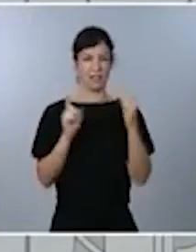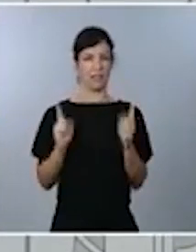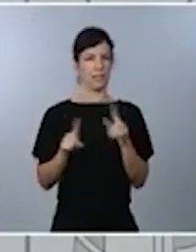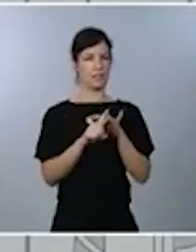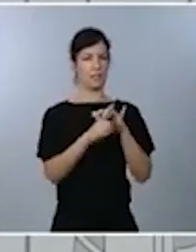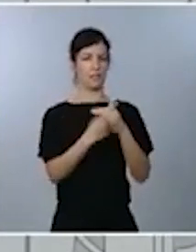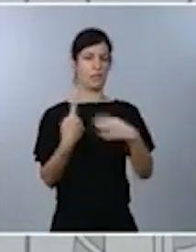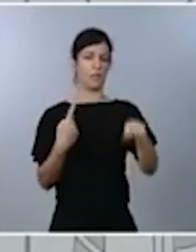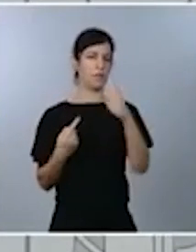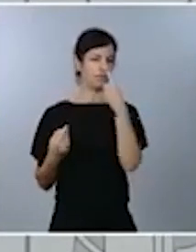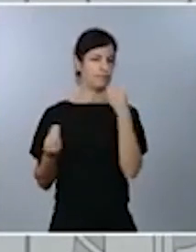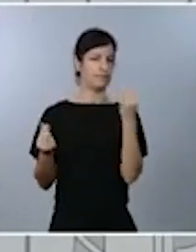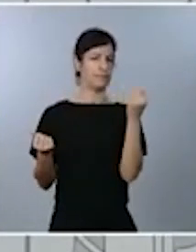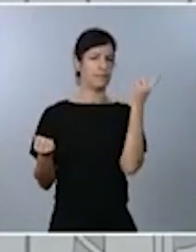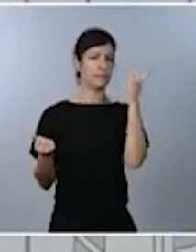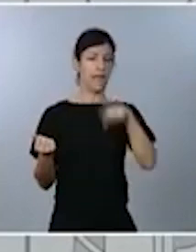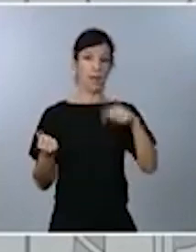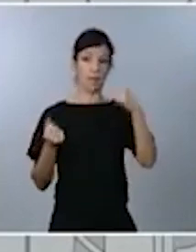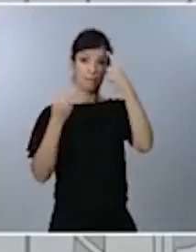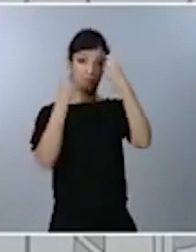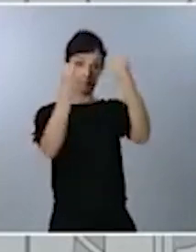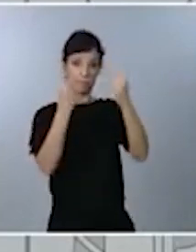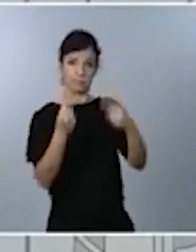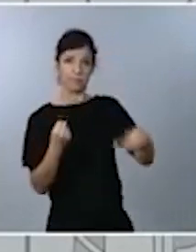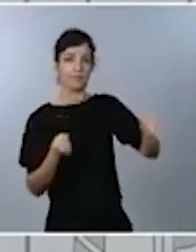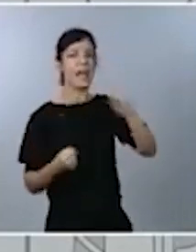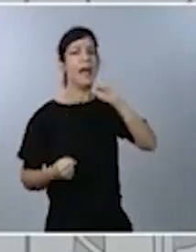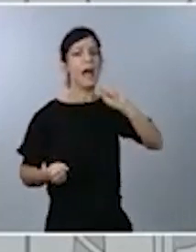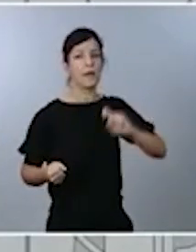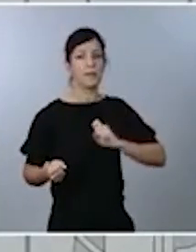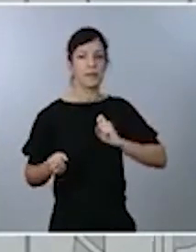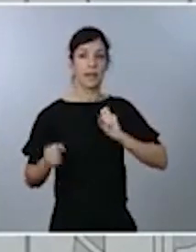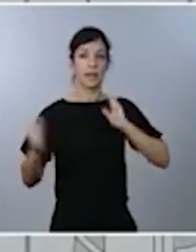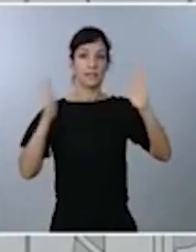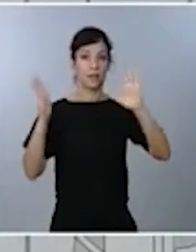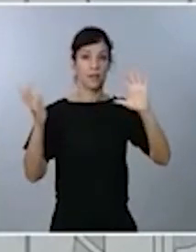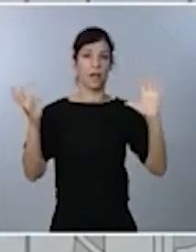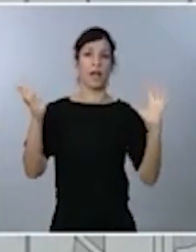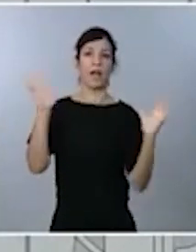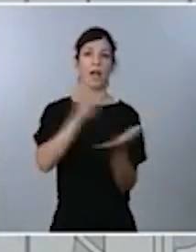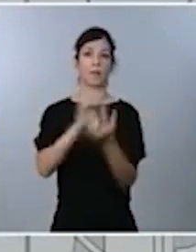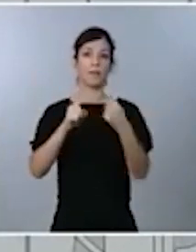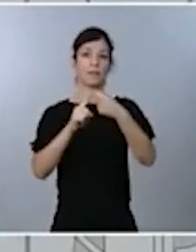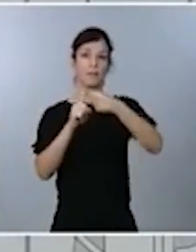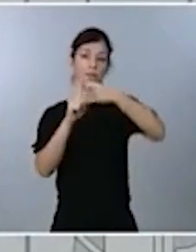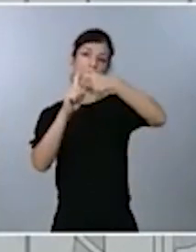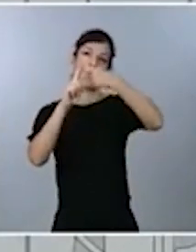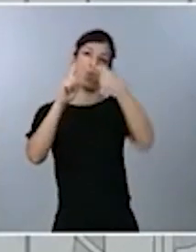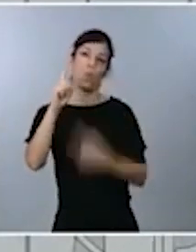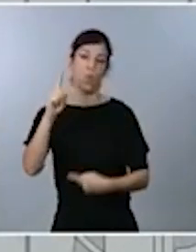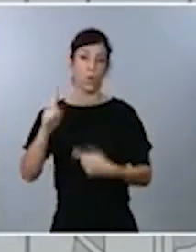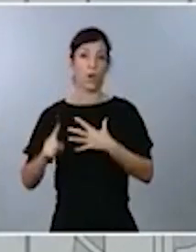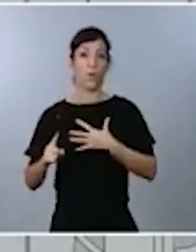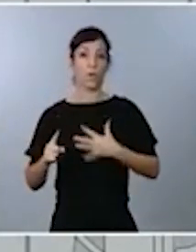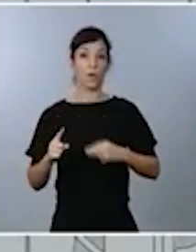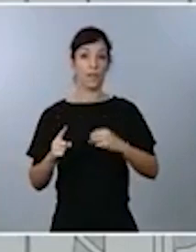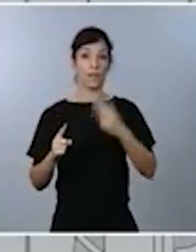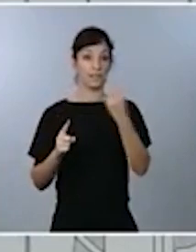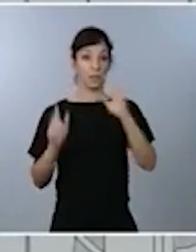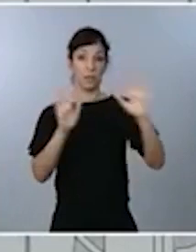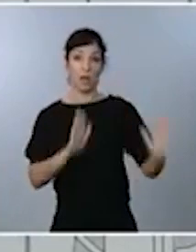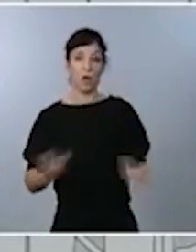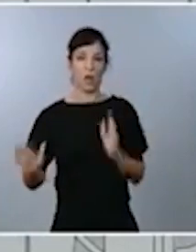habían advertido que el cambio de estación y la bajada de las temperaturas podría acelerar la segunda ola de la enfermedad y,